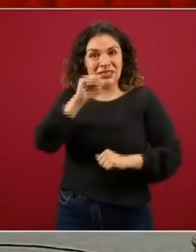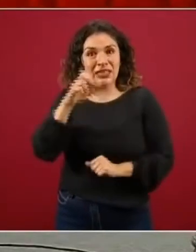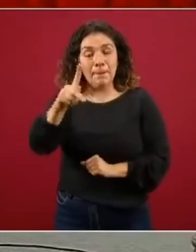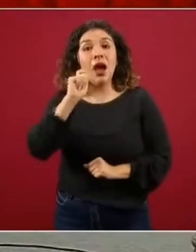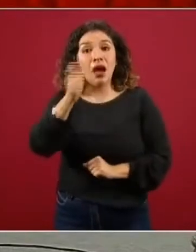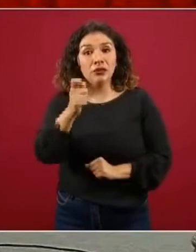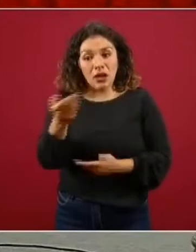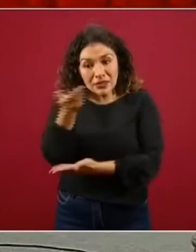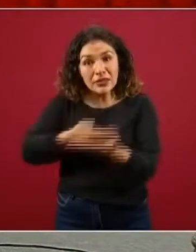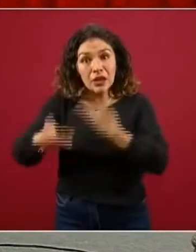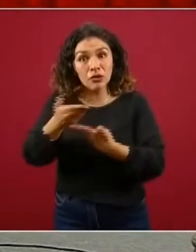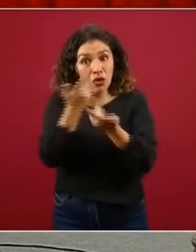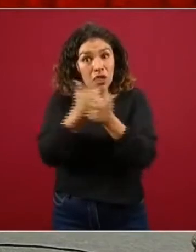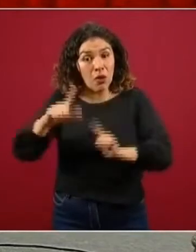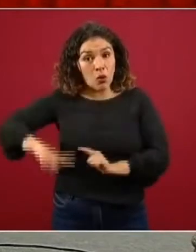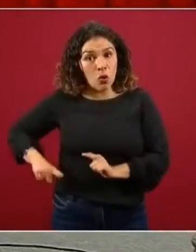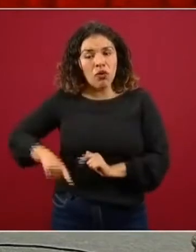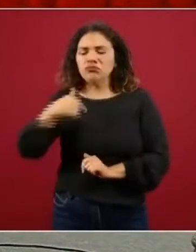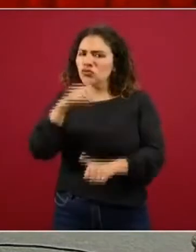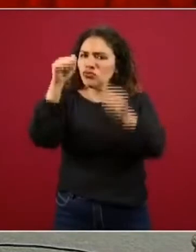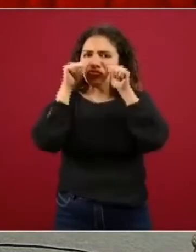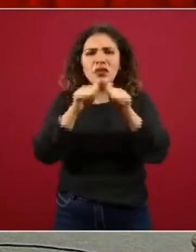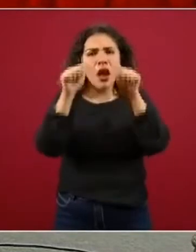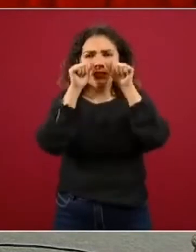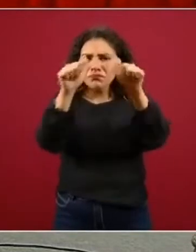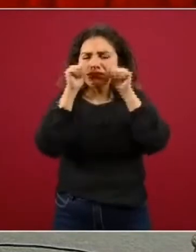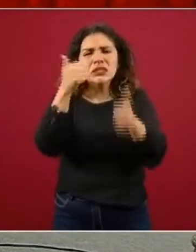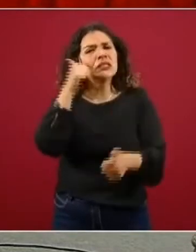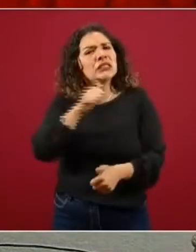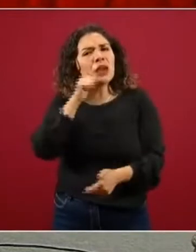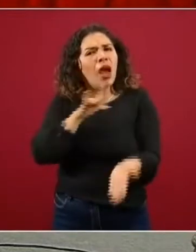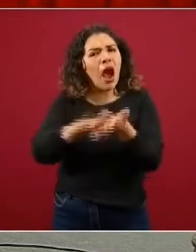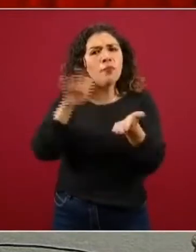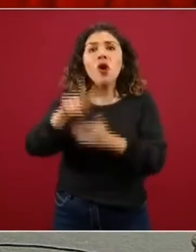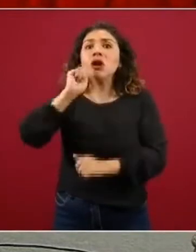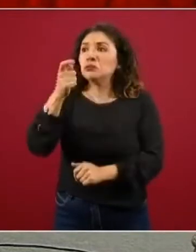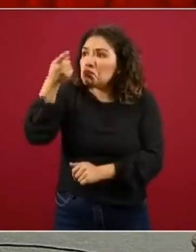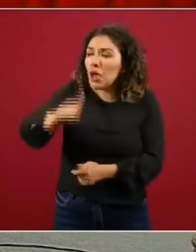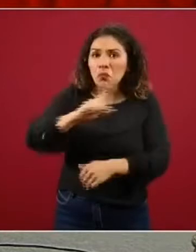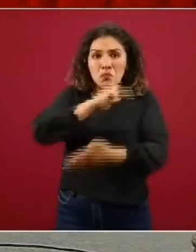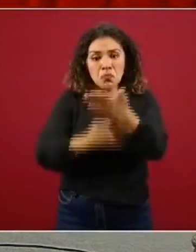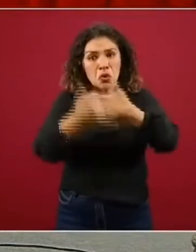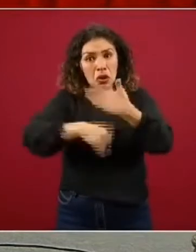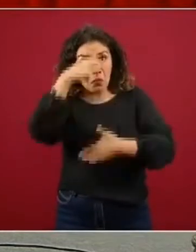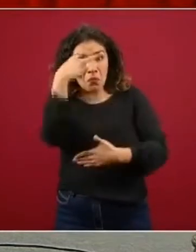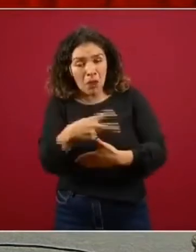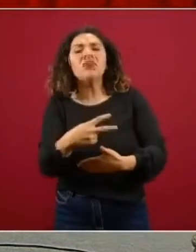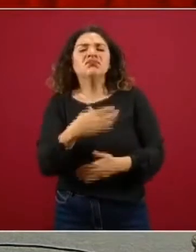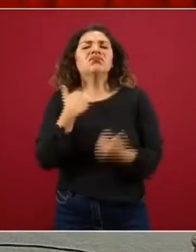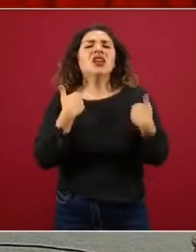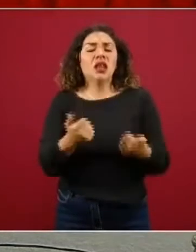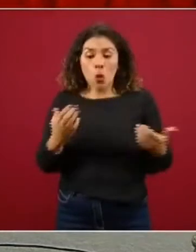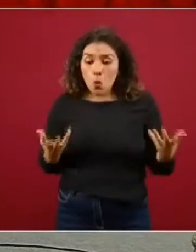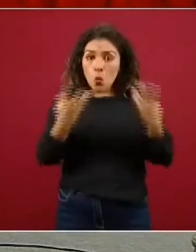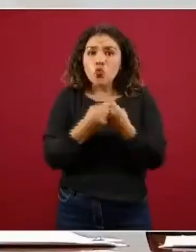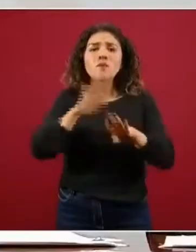los medios de servicio público estaremos siempre para apoyar los grandes proyectos de México convencidos de que unidos somos